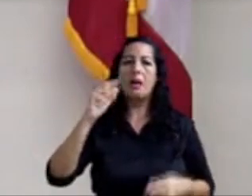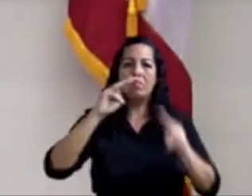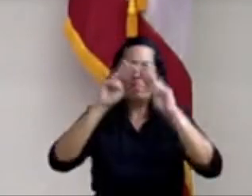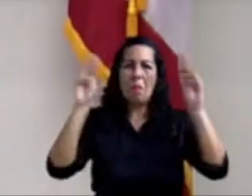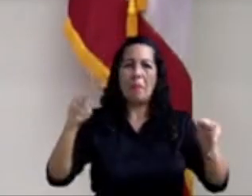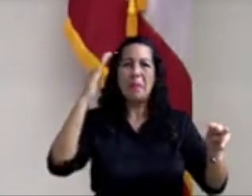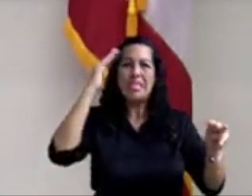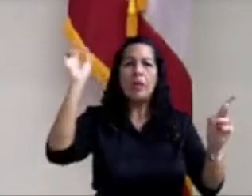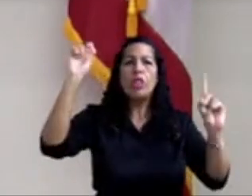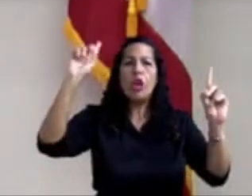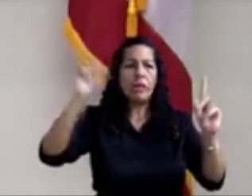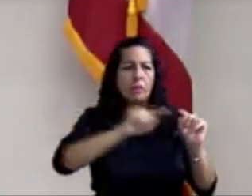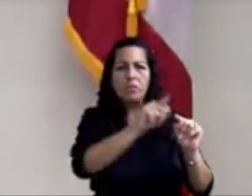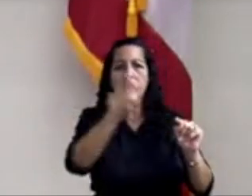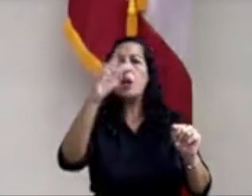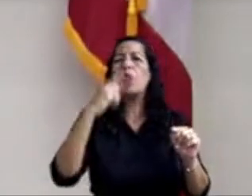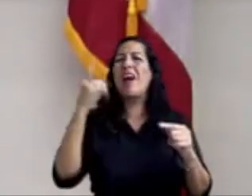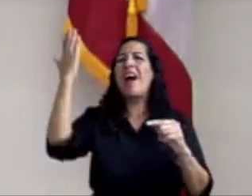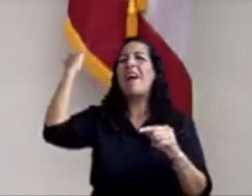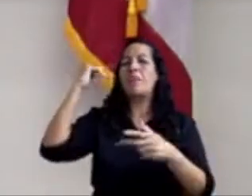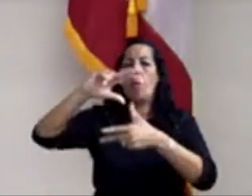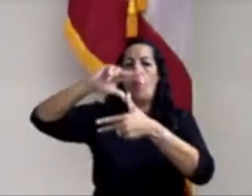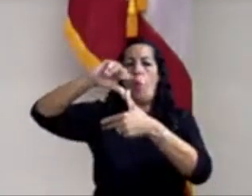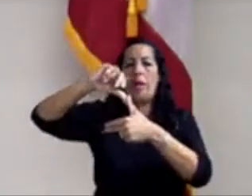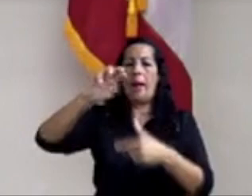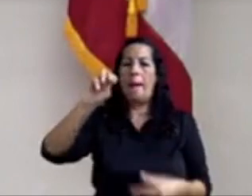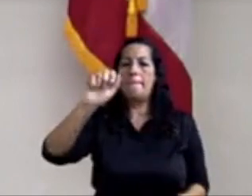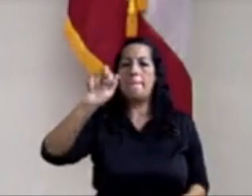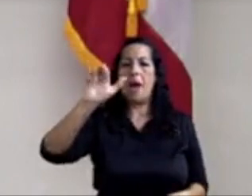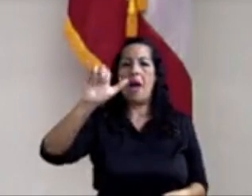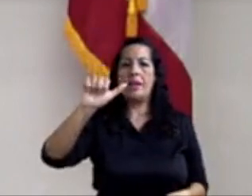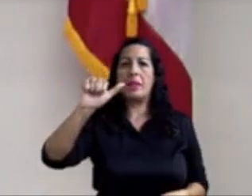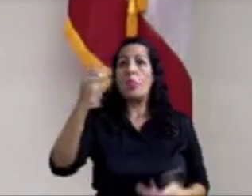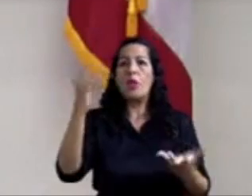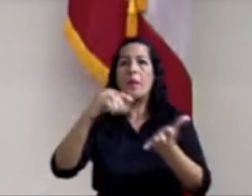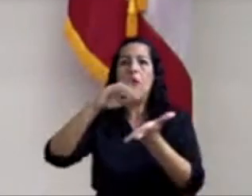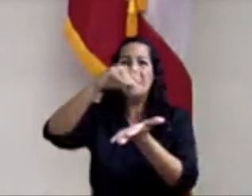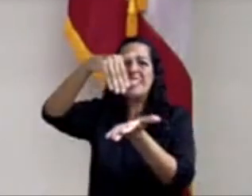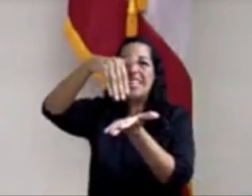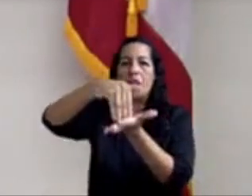apareció en la Cámara Liga es que los centros de diálogo, por ejemplo,